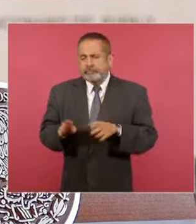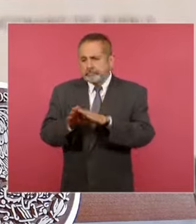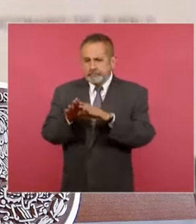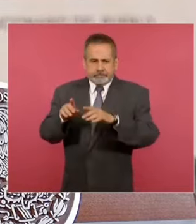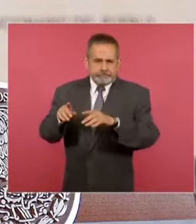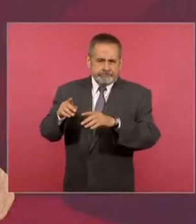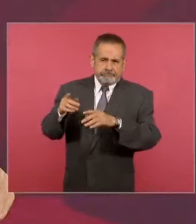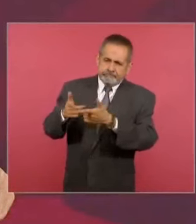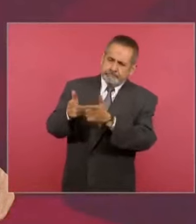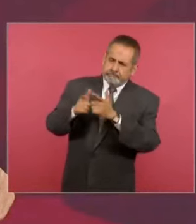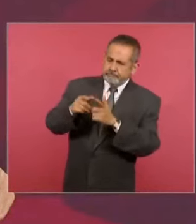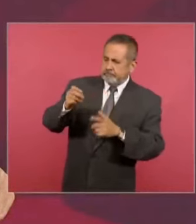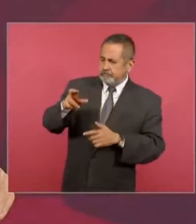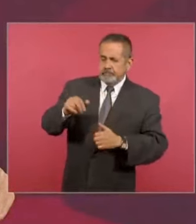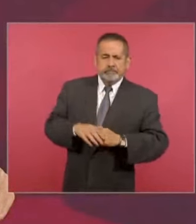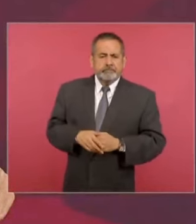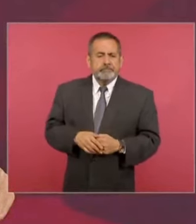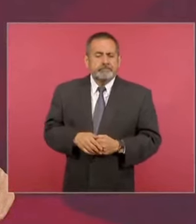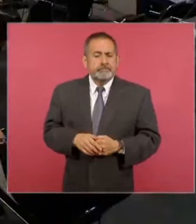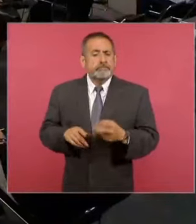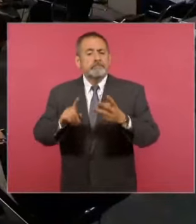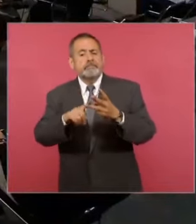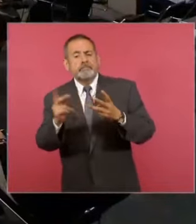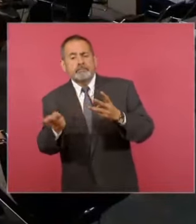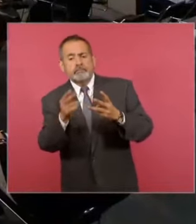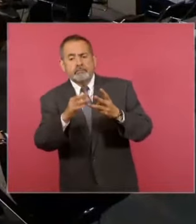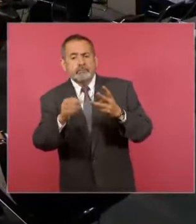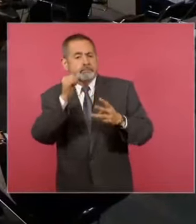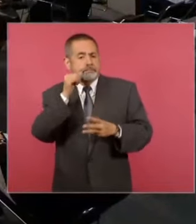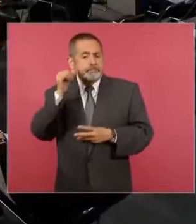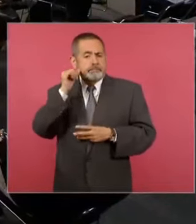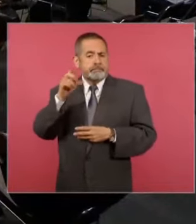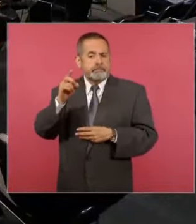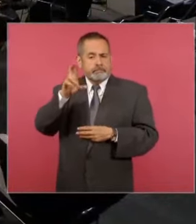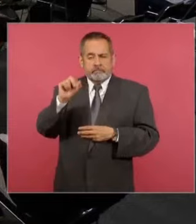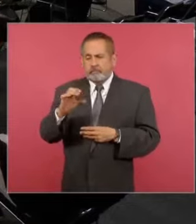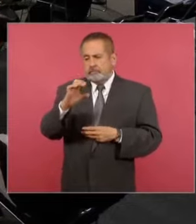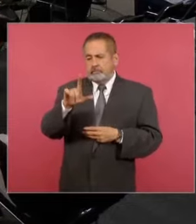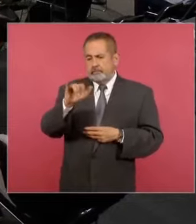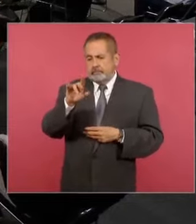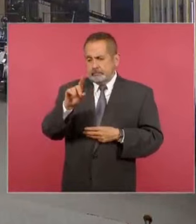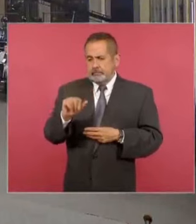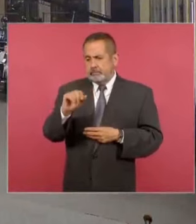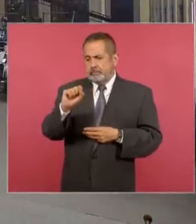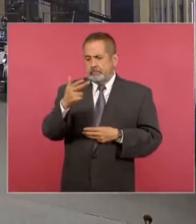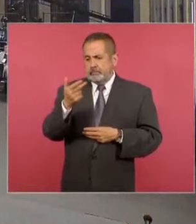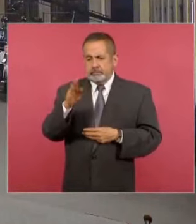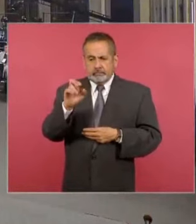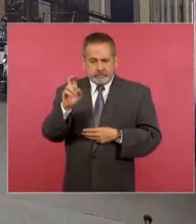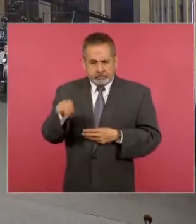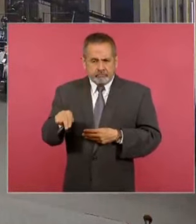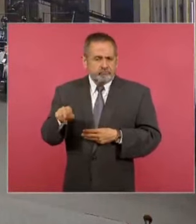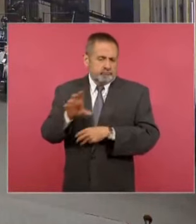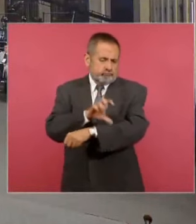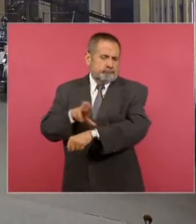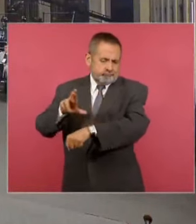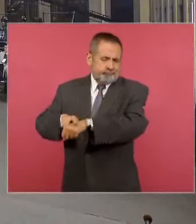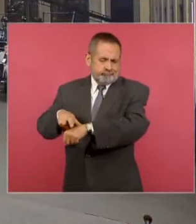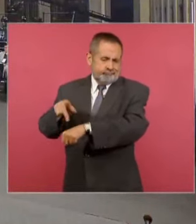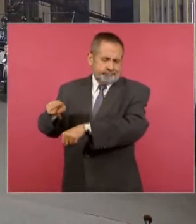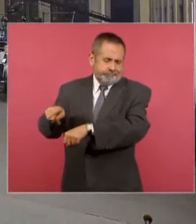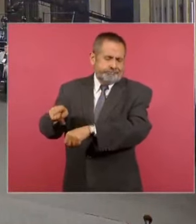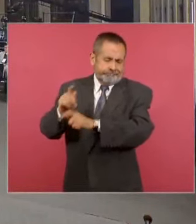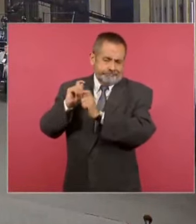movimiento. Y por último, ayer la doctora Claudia Sheinbaum, como coordinadora de la defensa de la Cuarta Transformación, ya